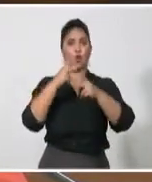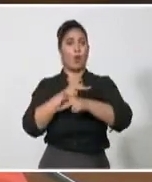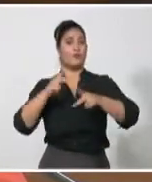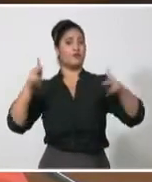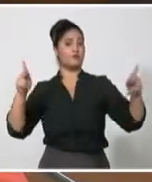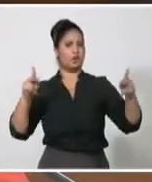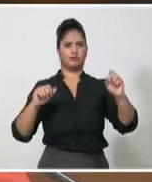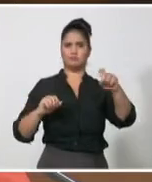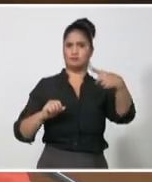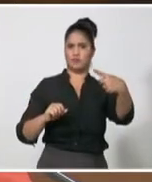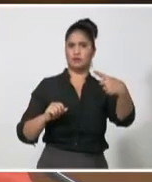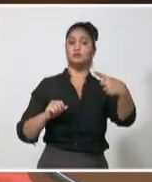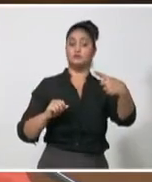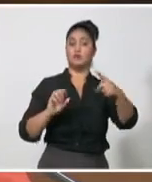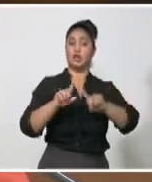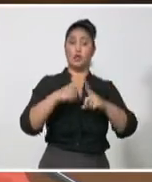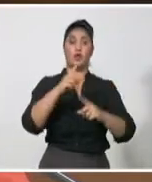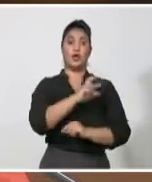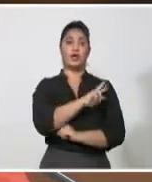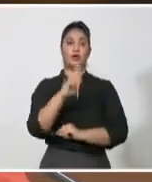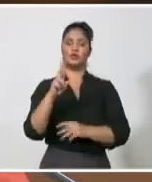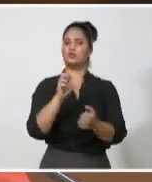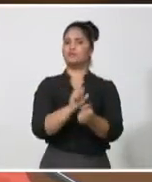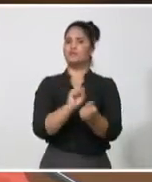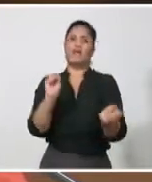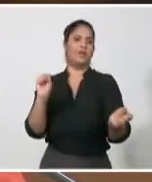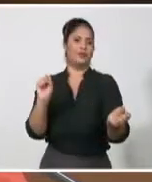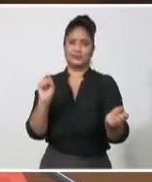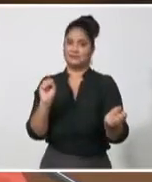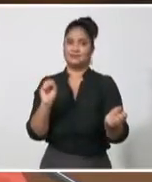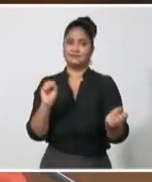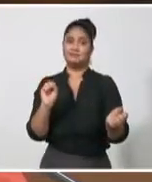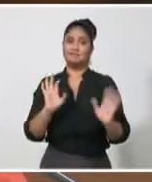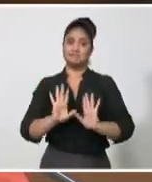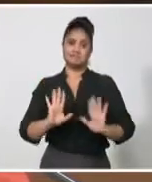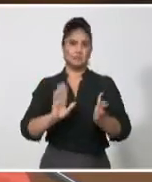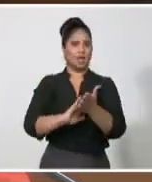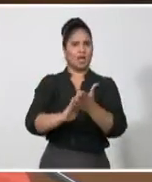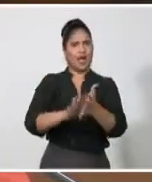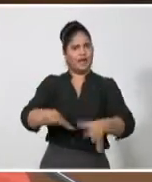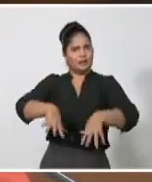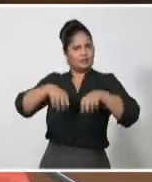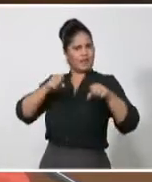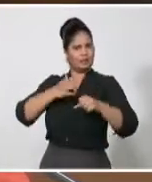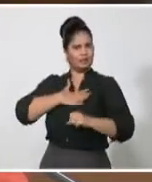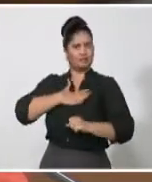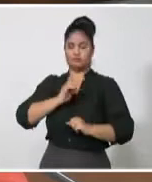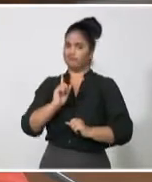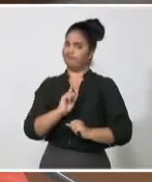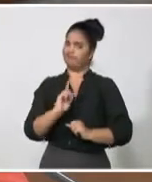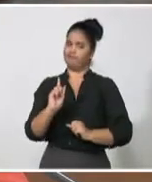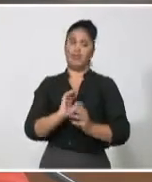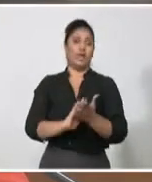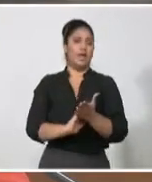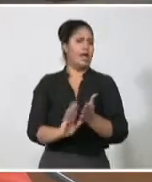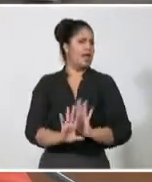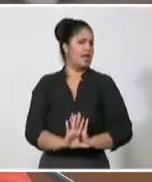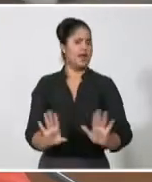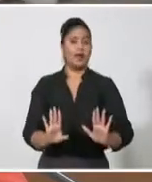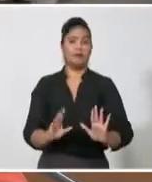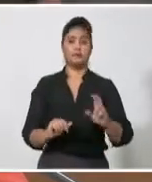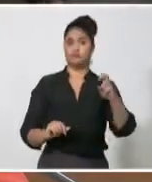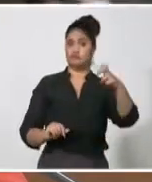Primero porque tenemos una revolución en el poder, que la principal condición para defendernos. Tenemos un